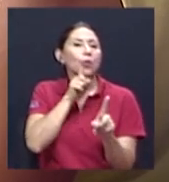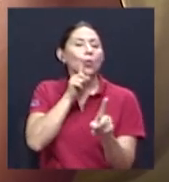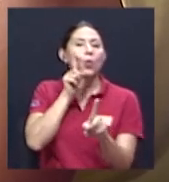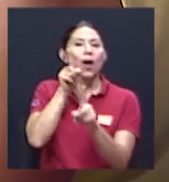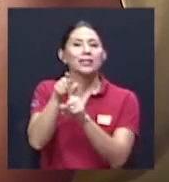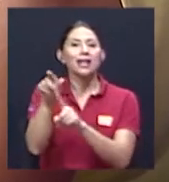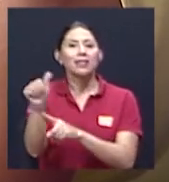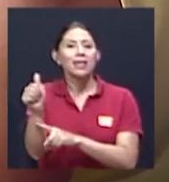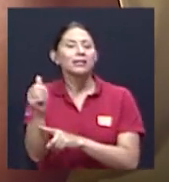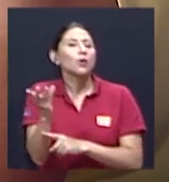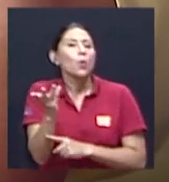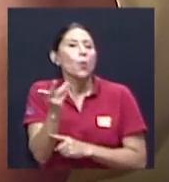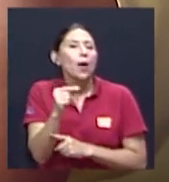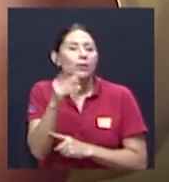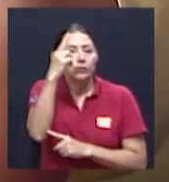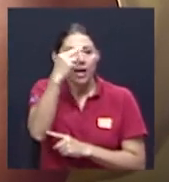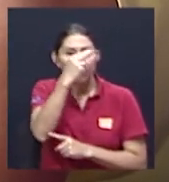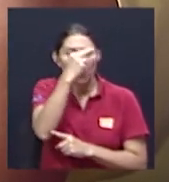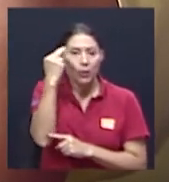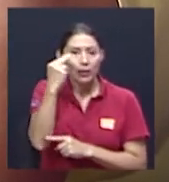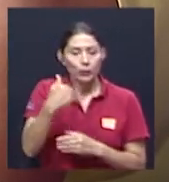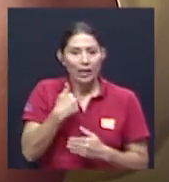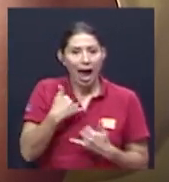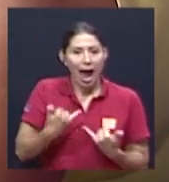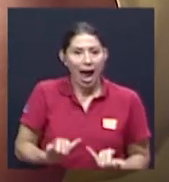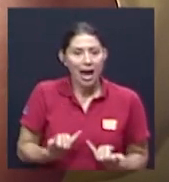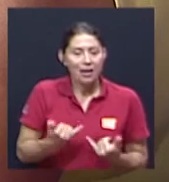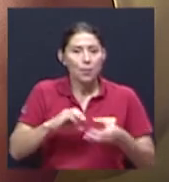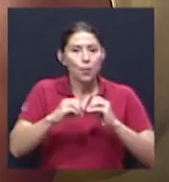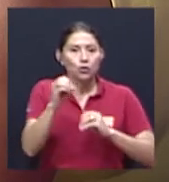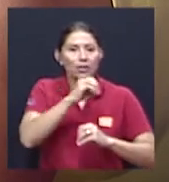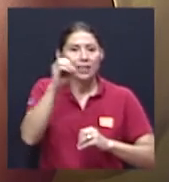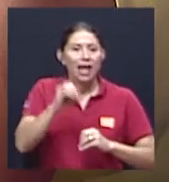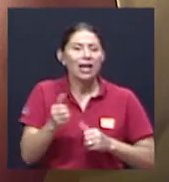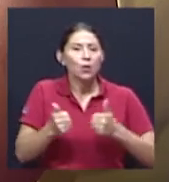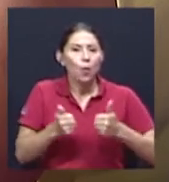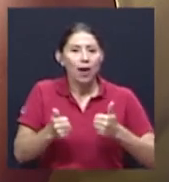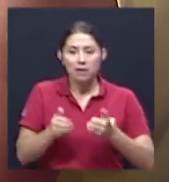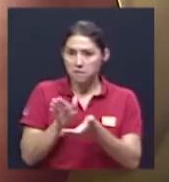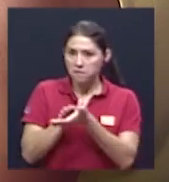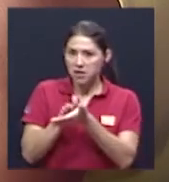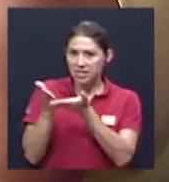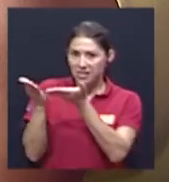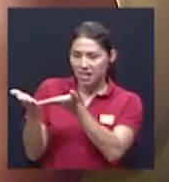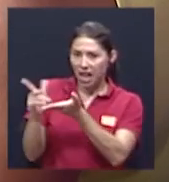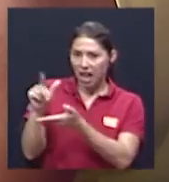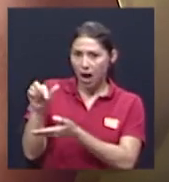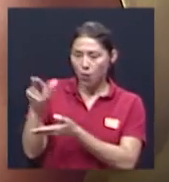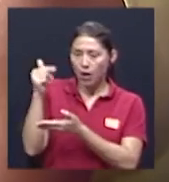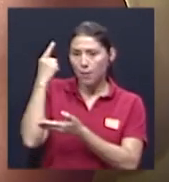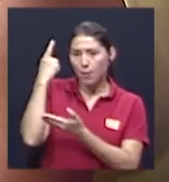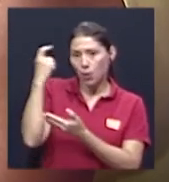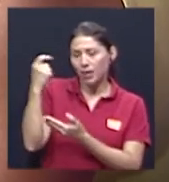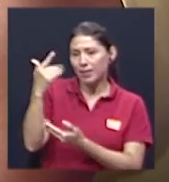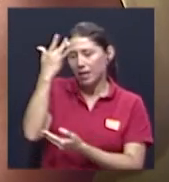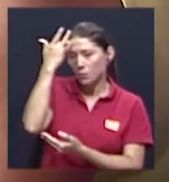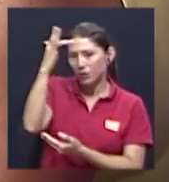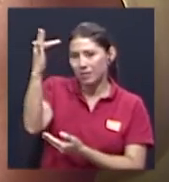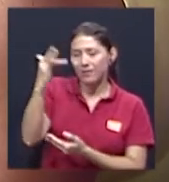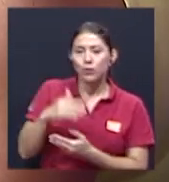católicos que existen cuál es el porcentaje y que felicita a Laura porque tiene mucha sabiduría don